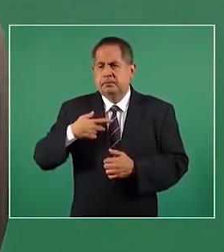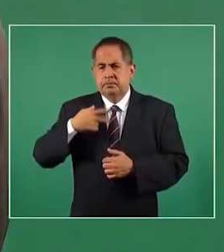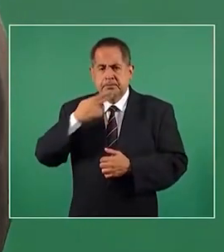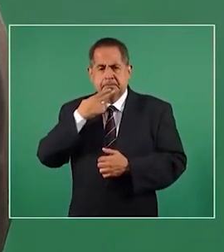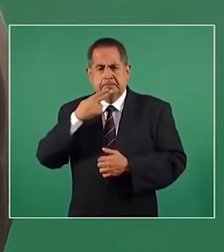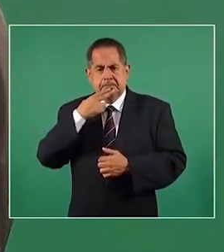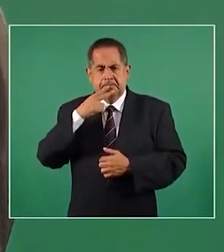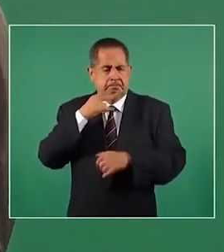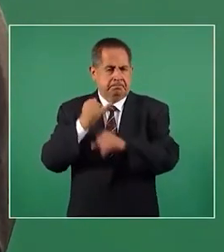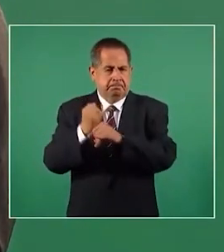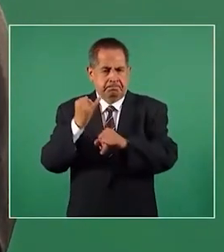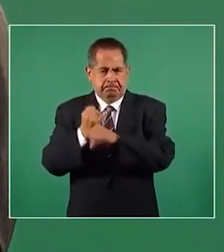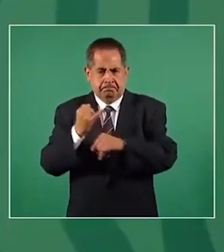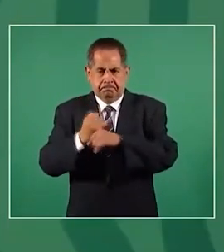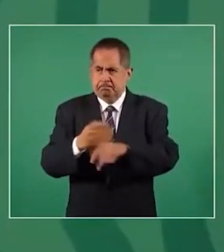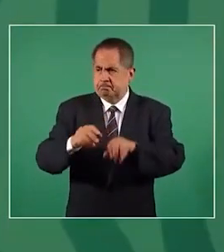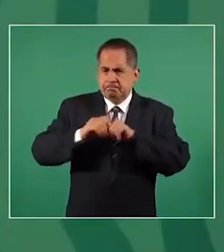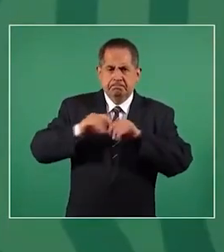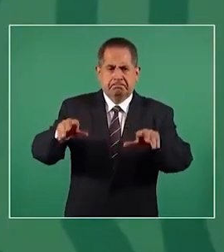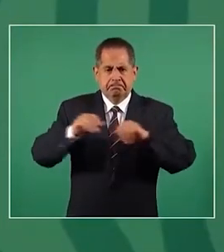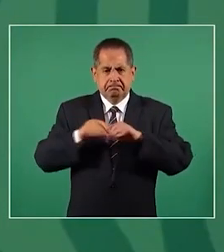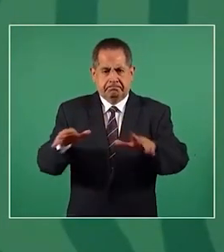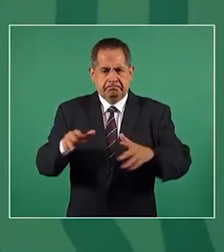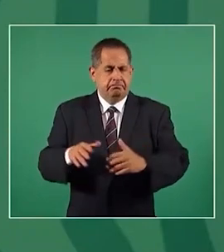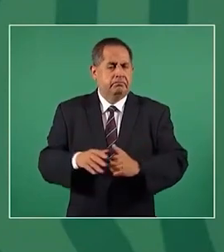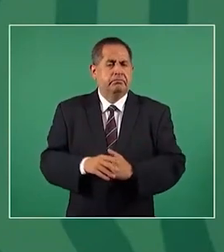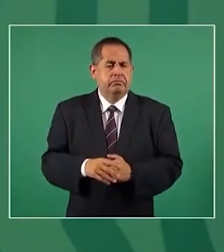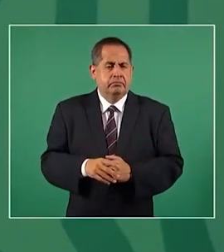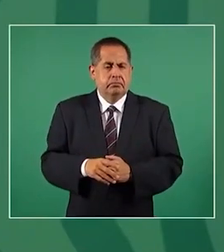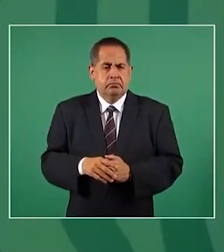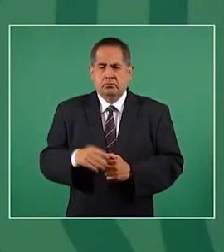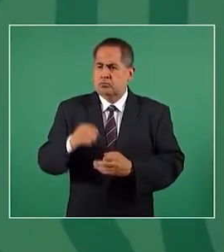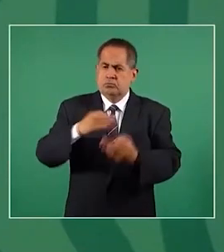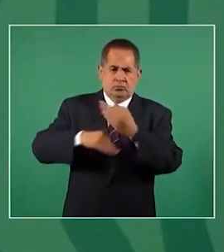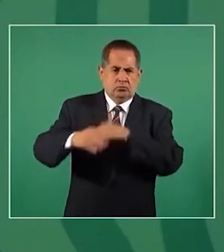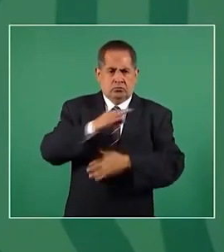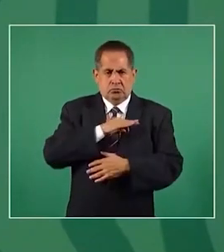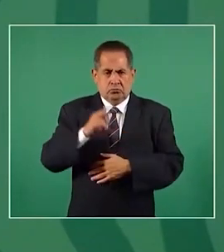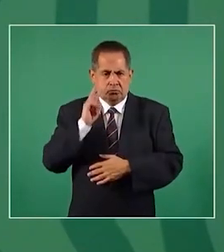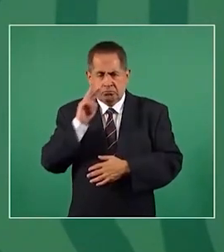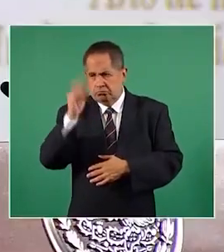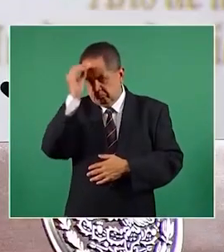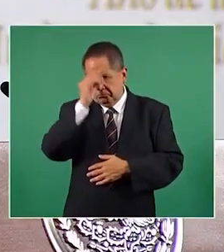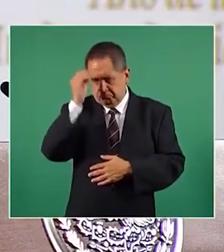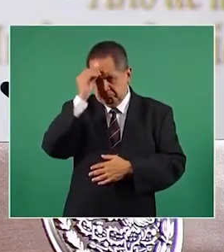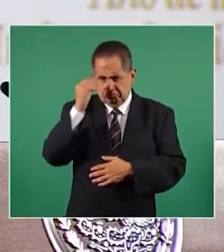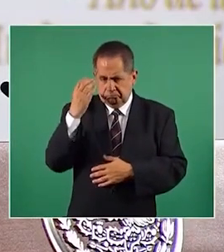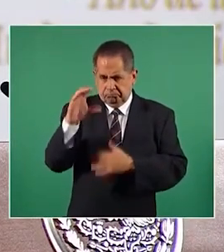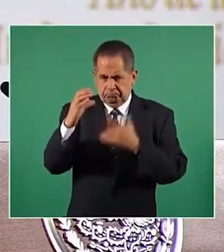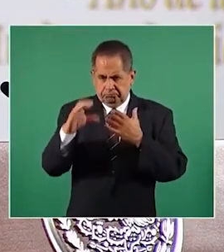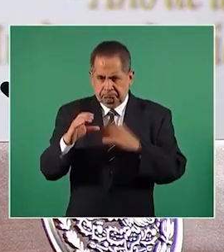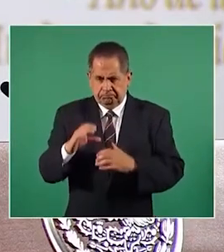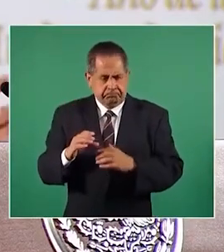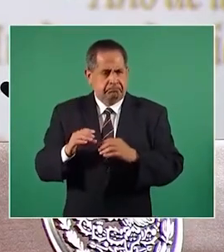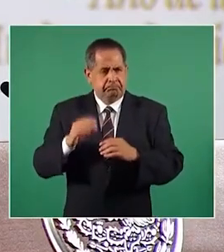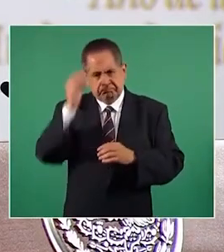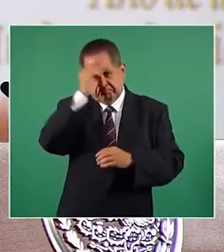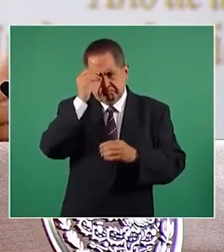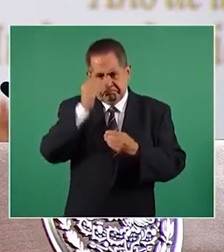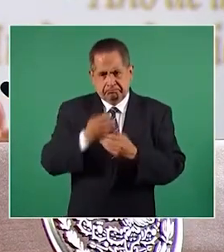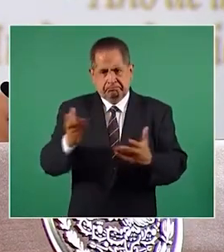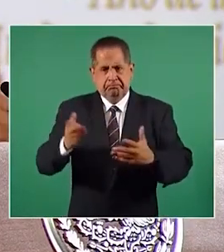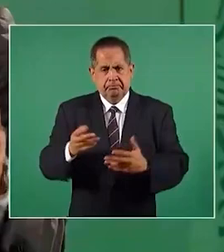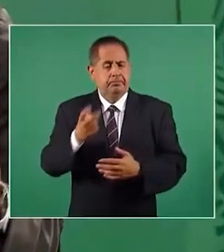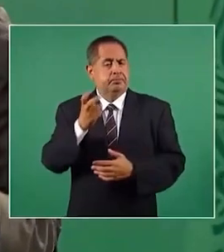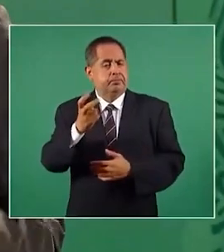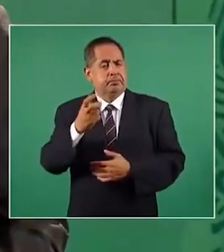de internet todos pueden opinar por eso hablo